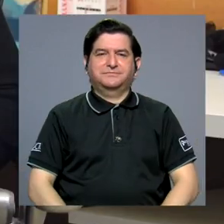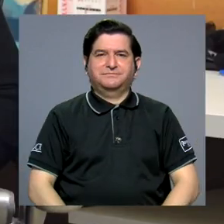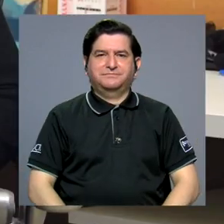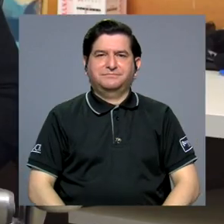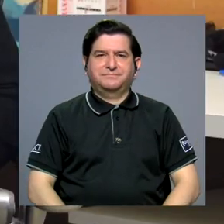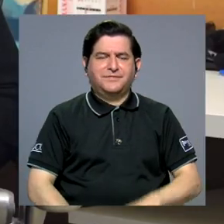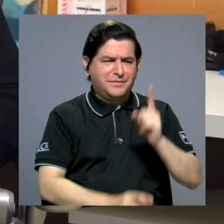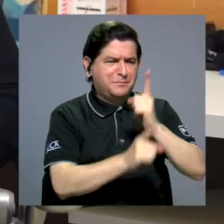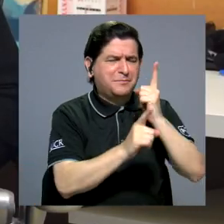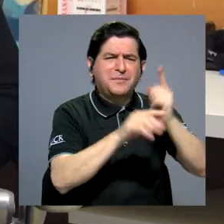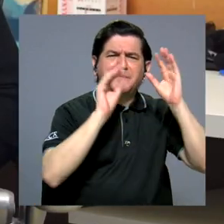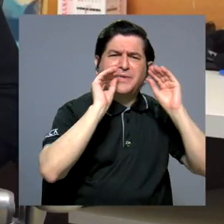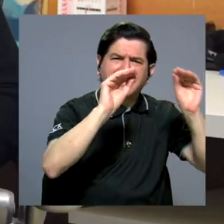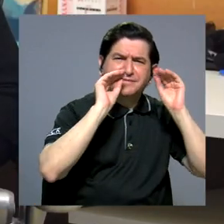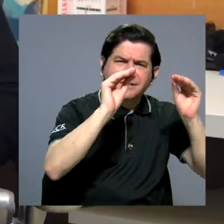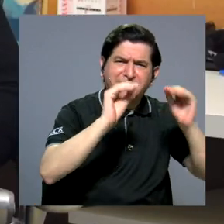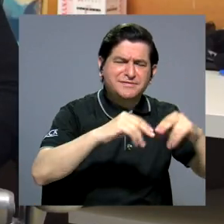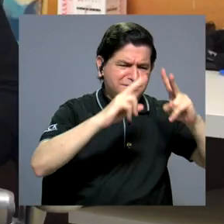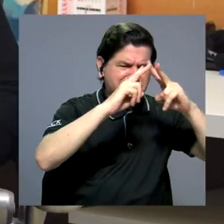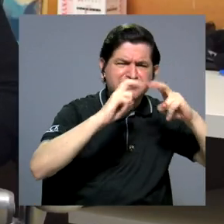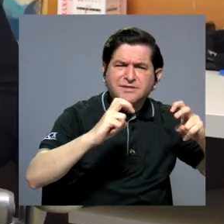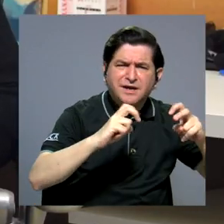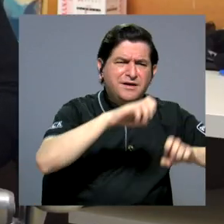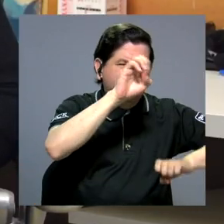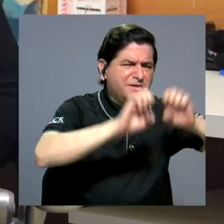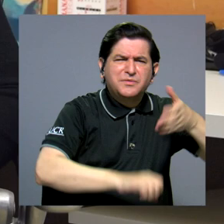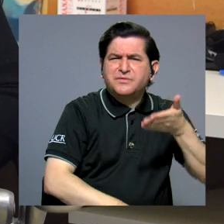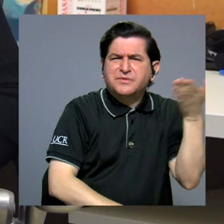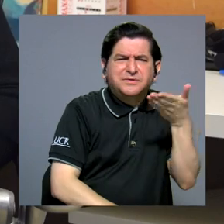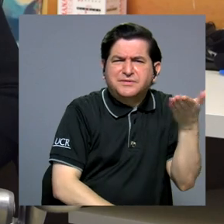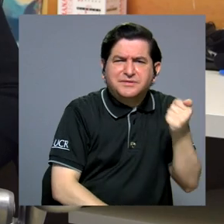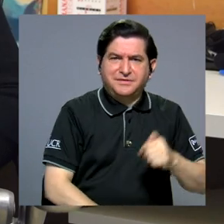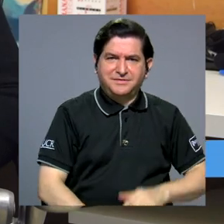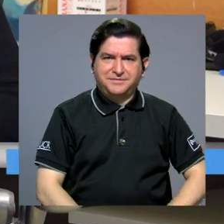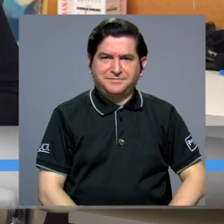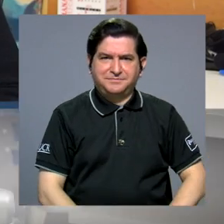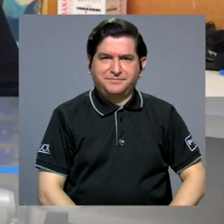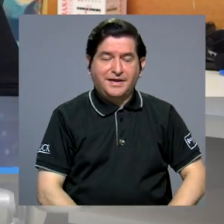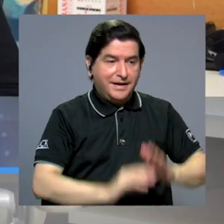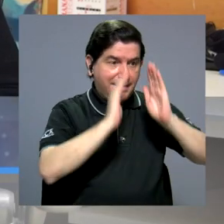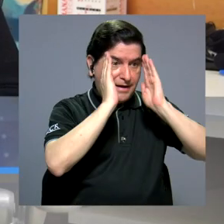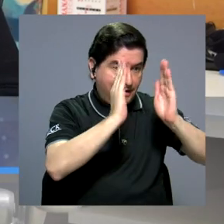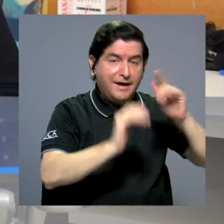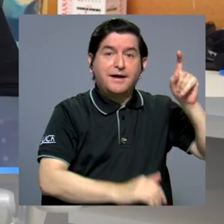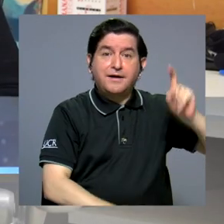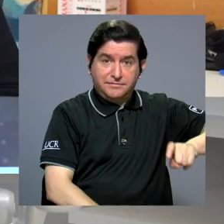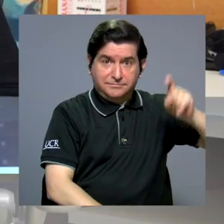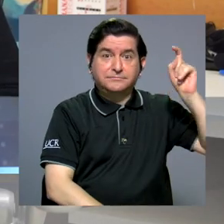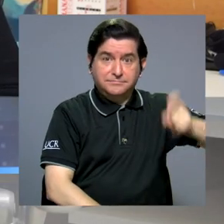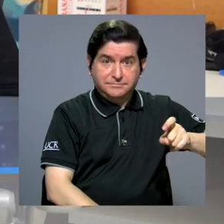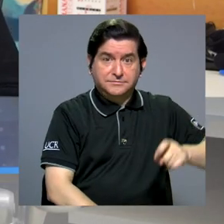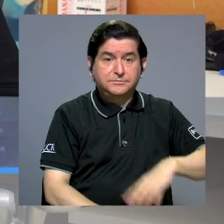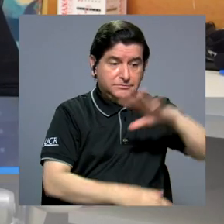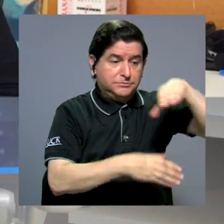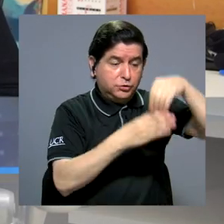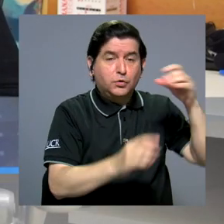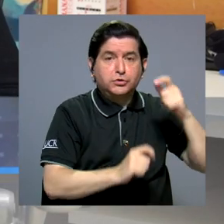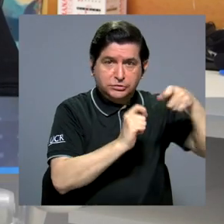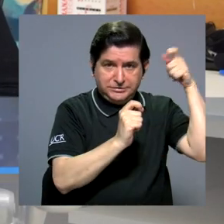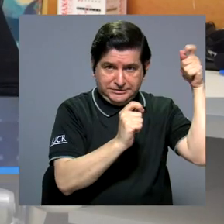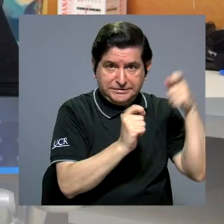En pertinencia académica revisamos o valoramos básicamente la atención a necesidades de un contexto